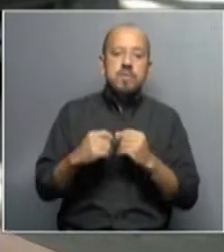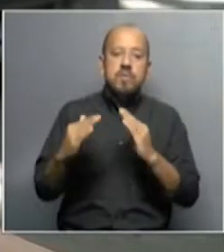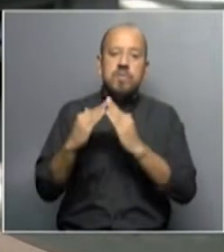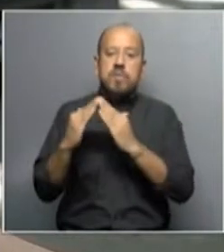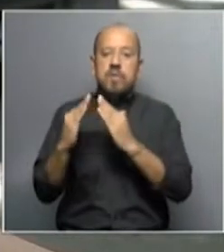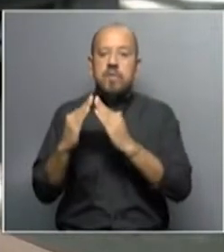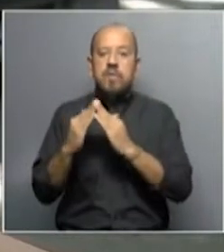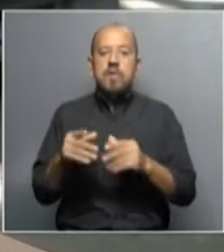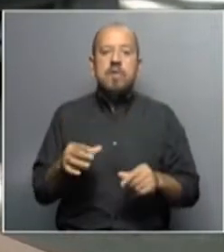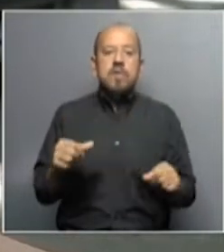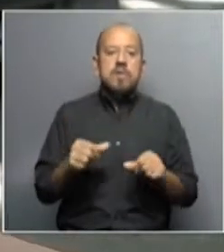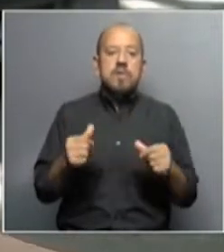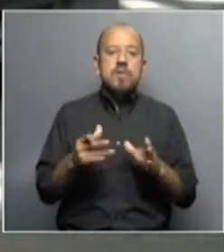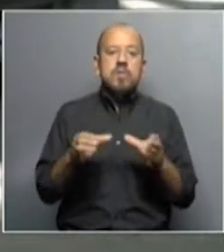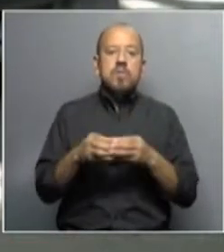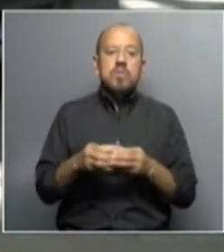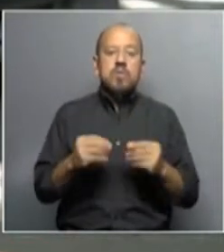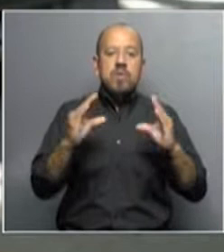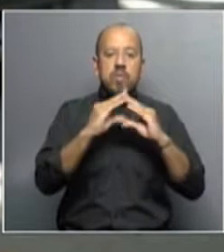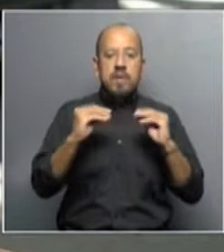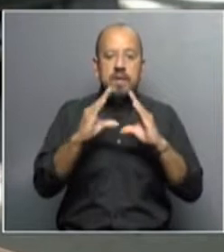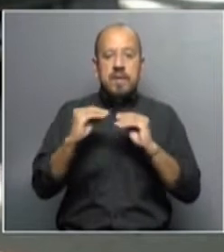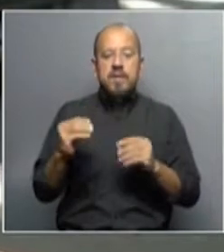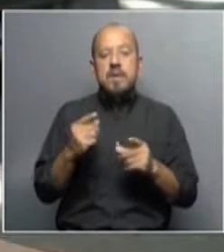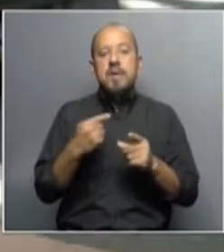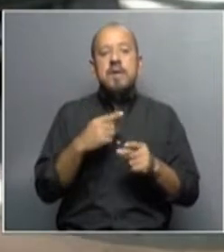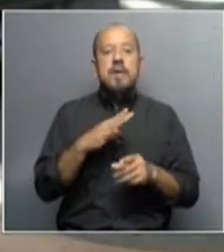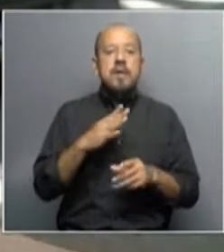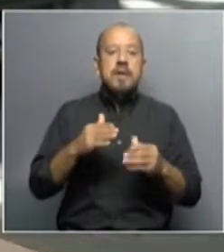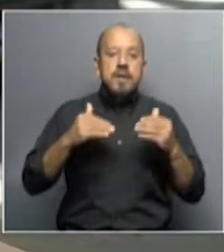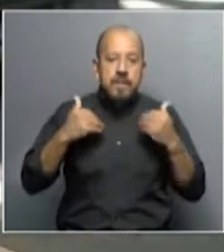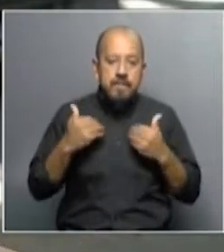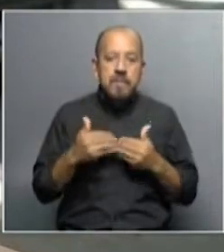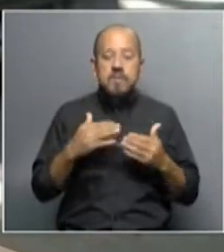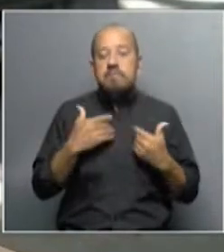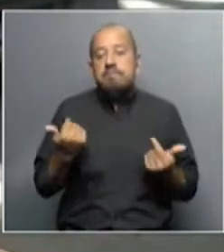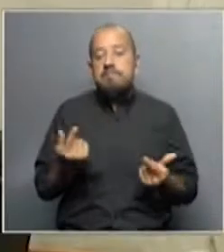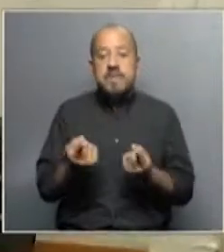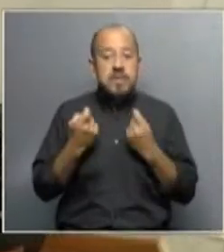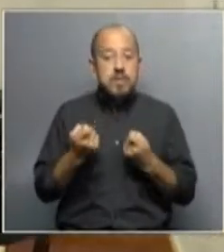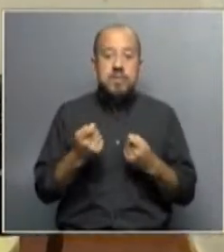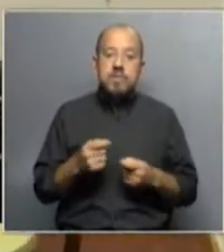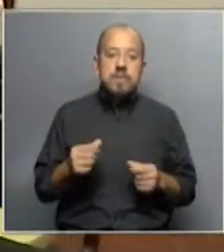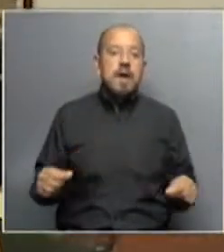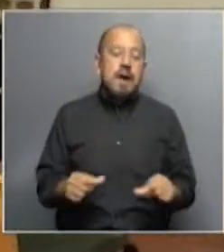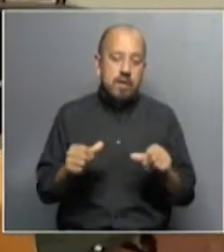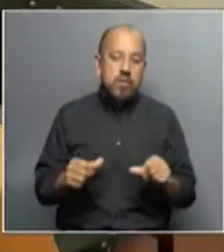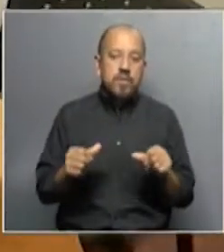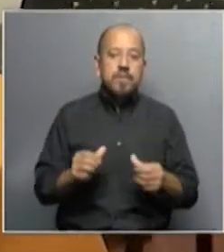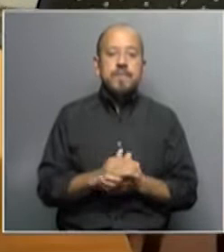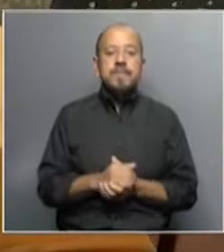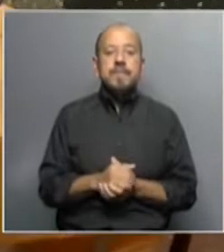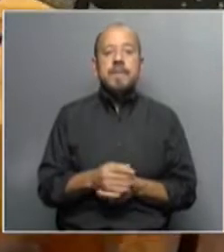se está armando un grupo de cooperativa de vivienda. O sea, empezar a moverse por las propias necesidades. El proyecto implica la